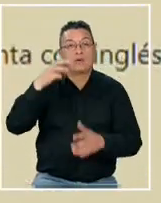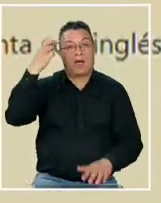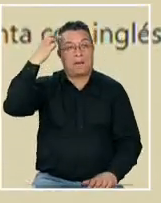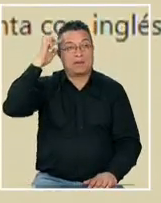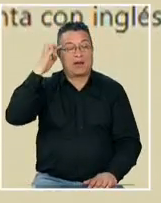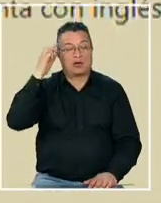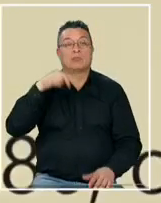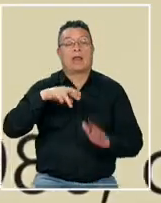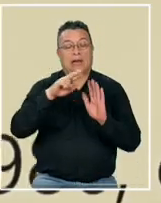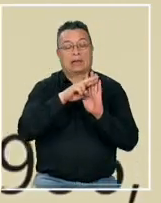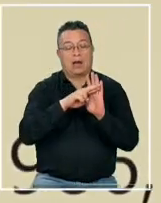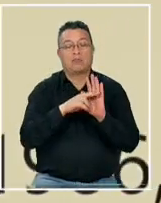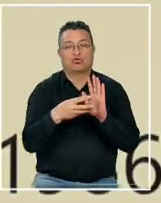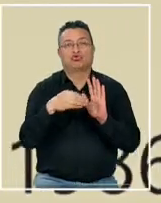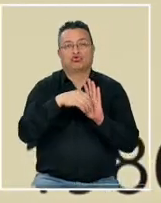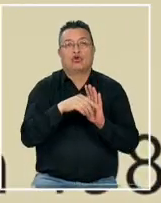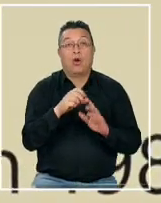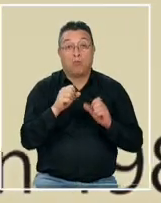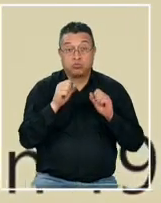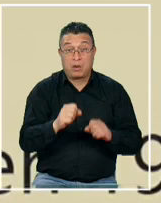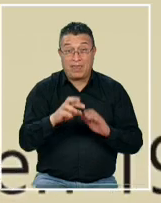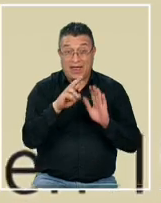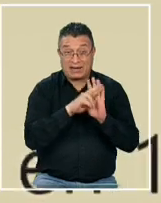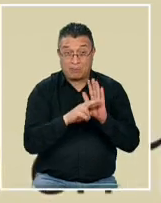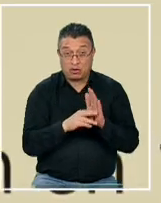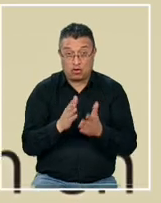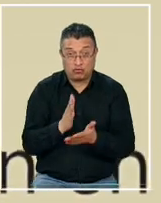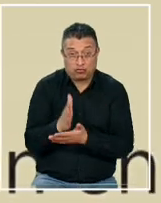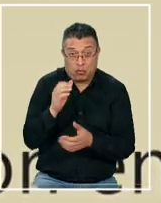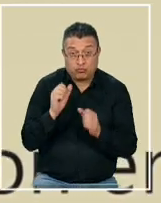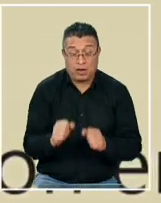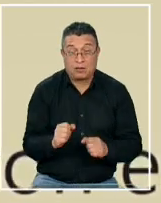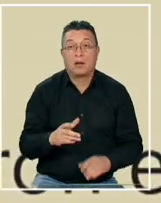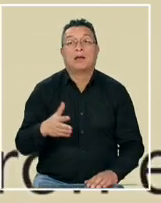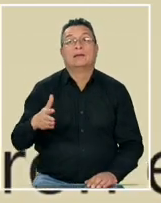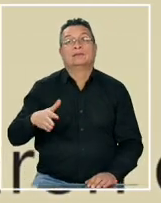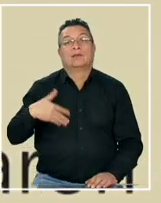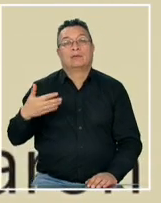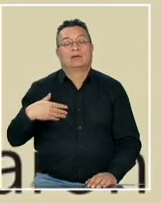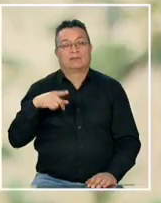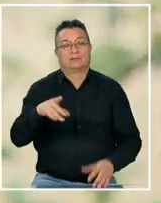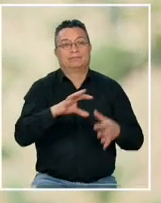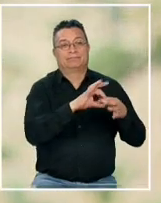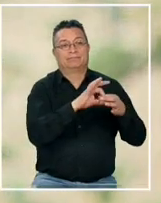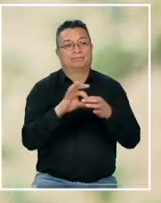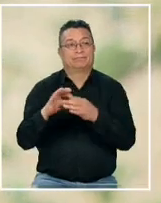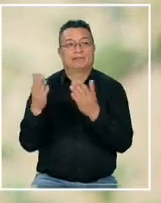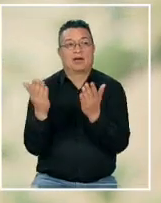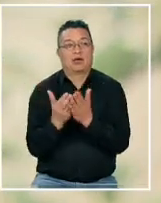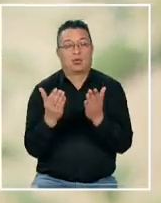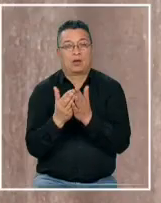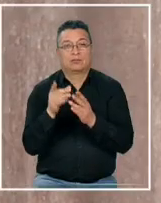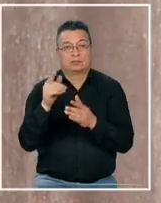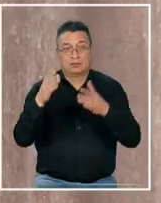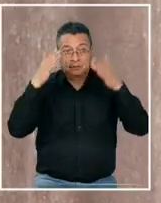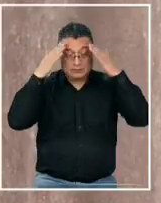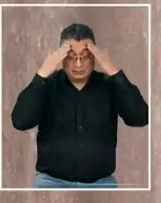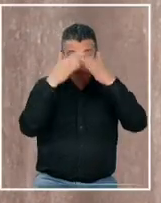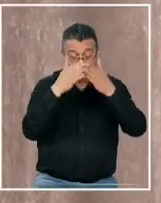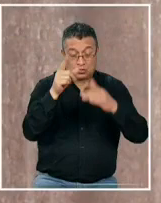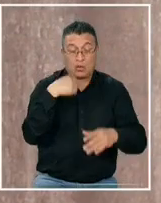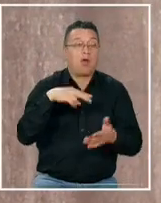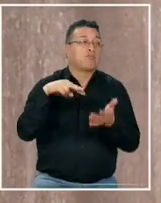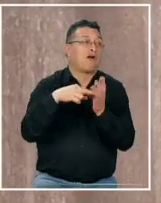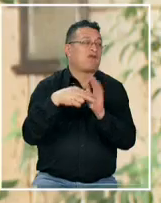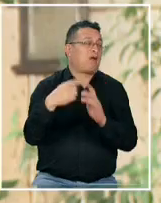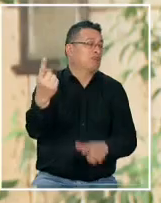reglamento interno pero ¿puede un colegio tomar este tipo de medidas? que lamentablemente hoy día en el contexto escolar los niños dentro del espectro son niños cachos niños